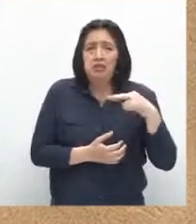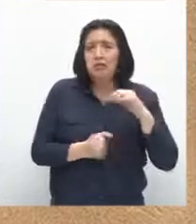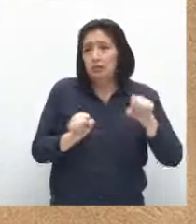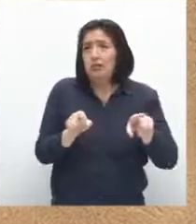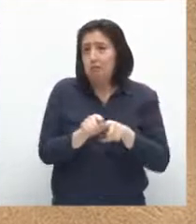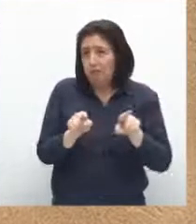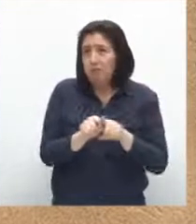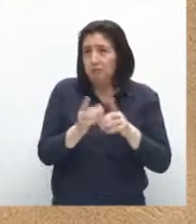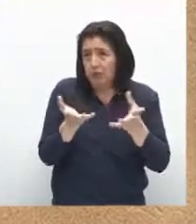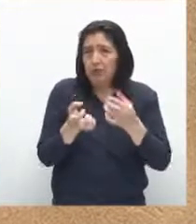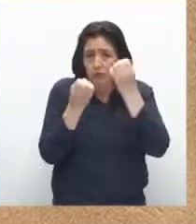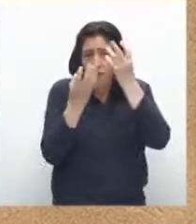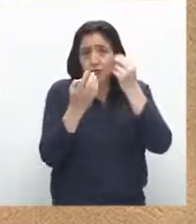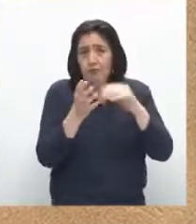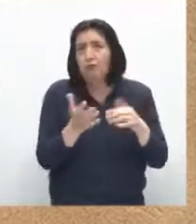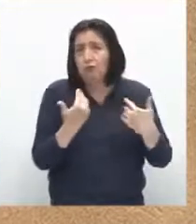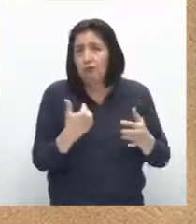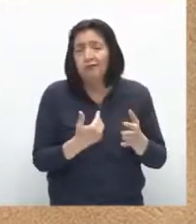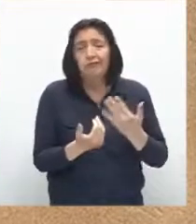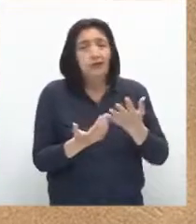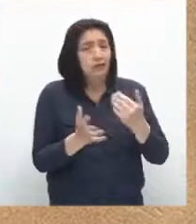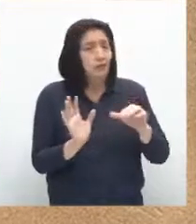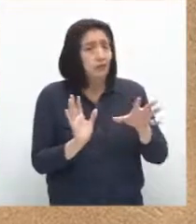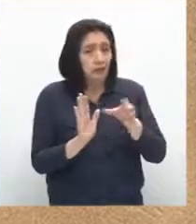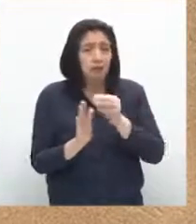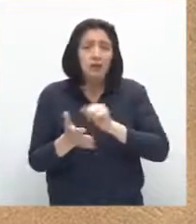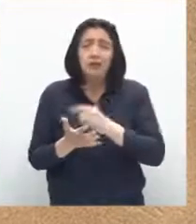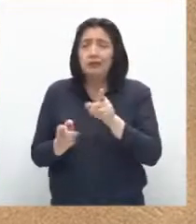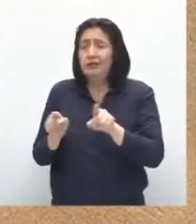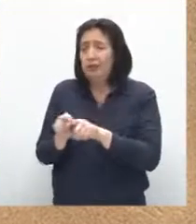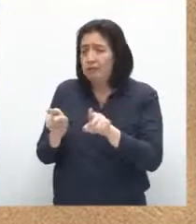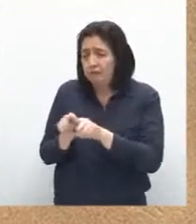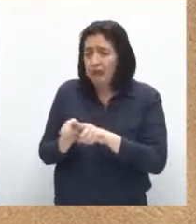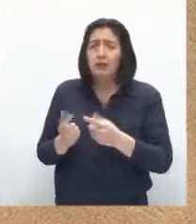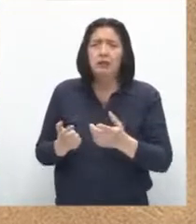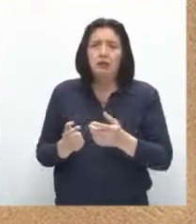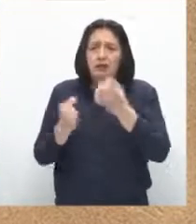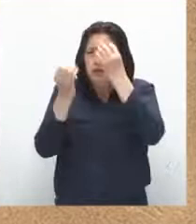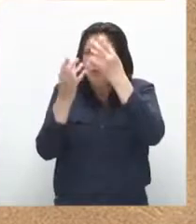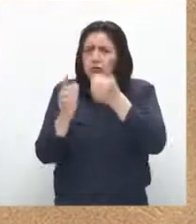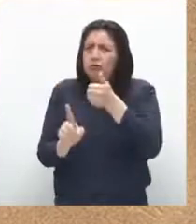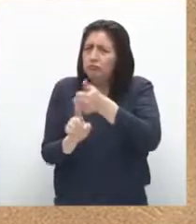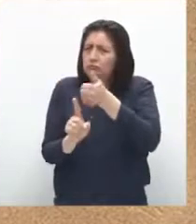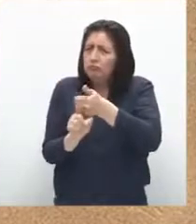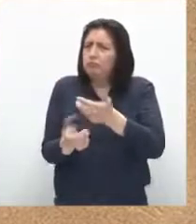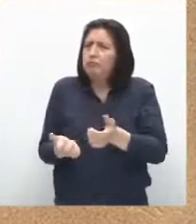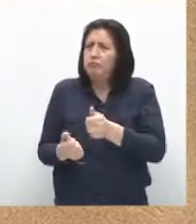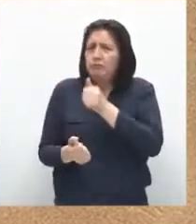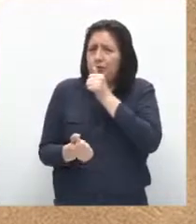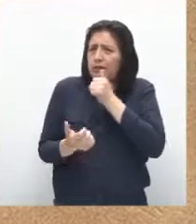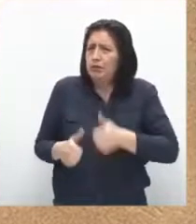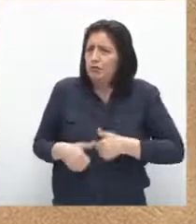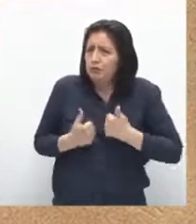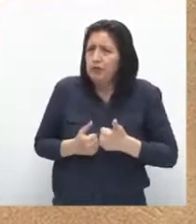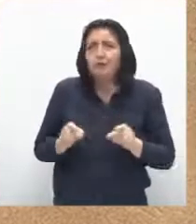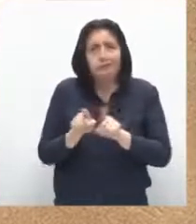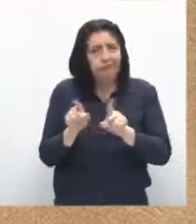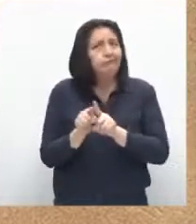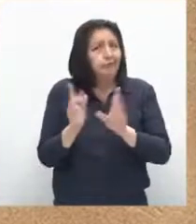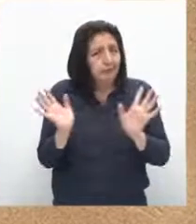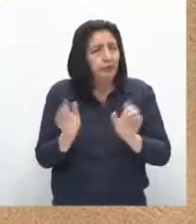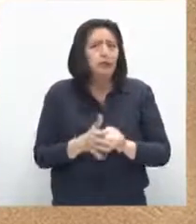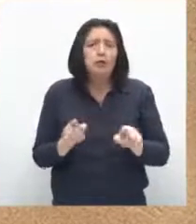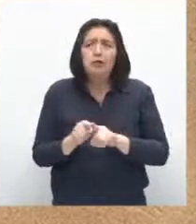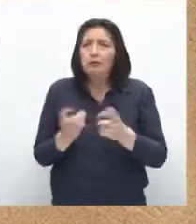Nuestras preferencias, sean políticas o religiosas, también son consideradas como datos sensibles. Y entonces,